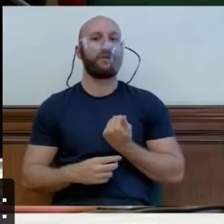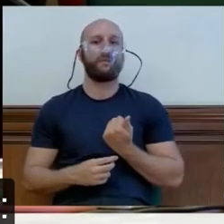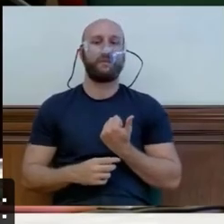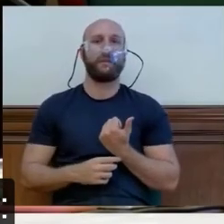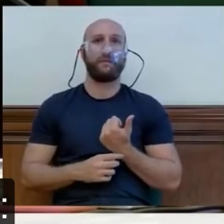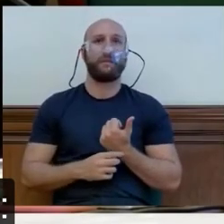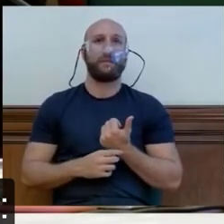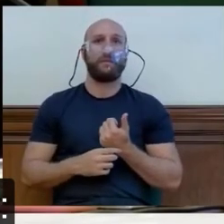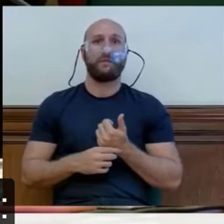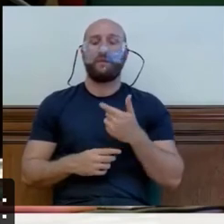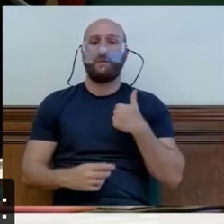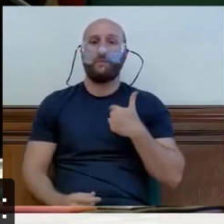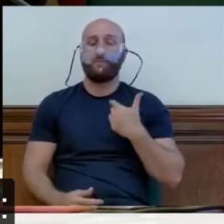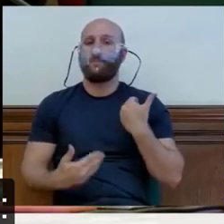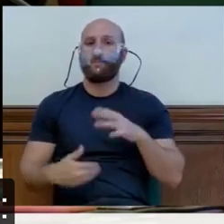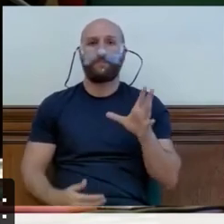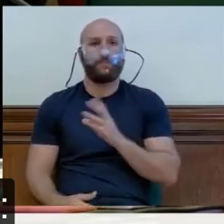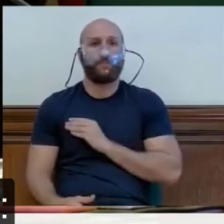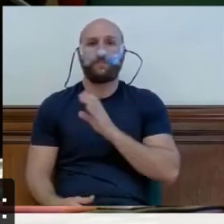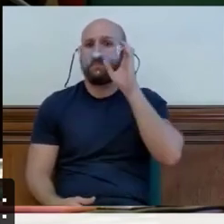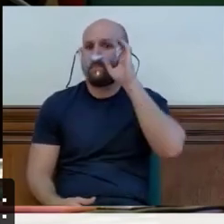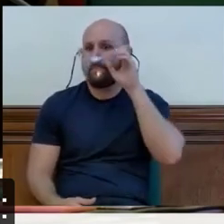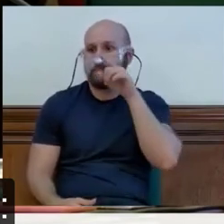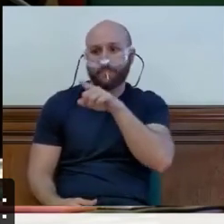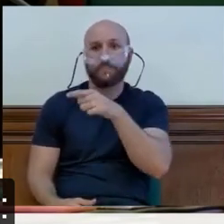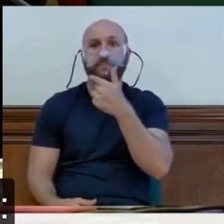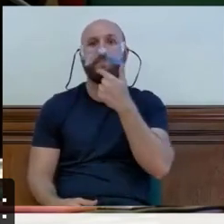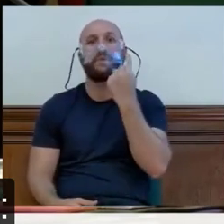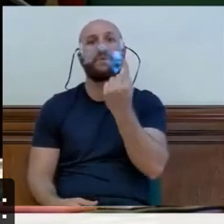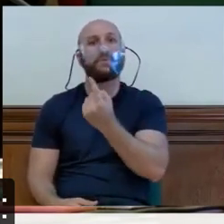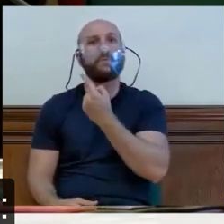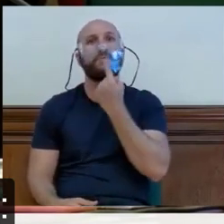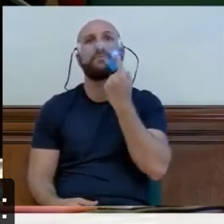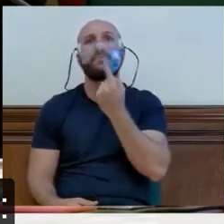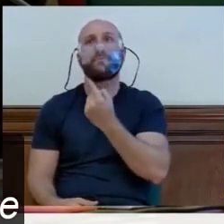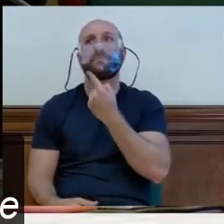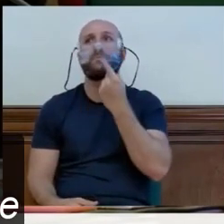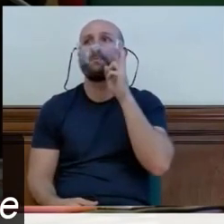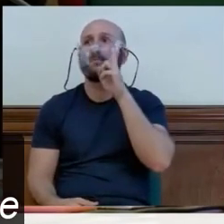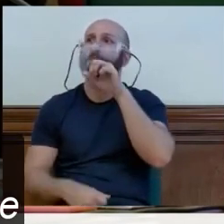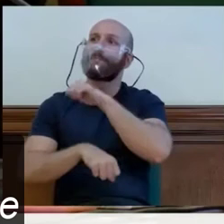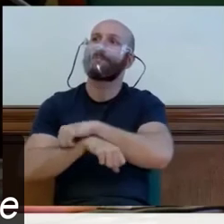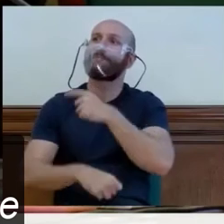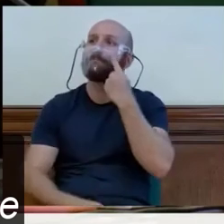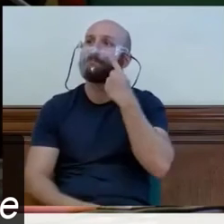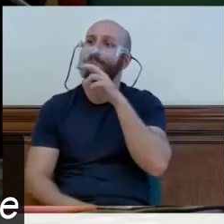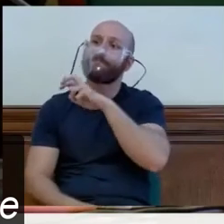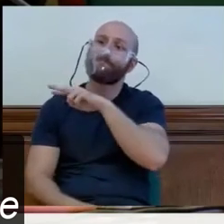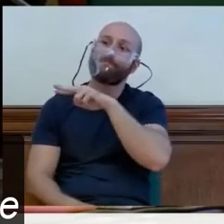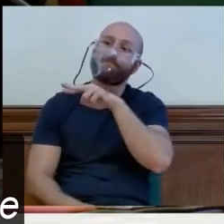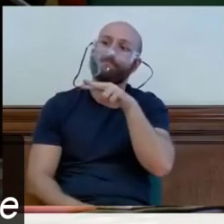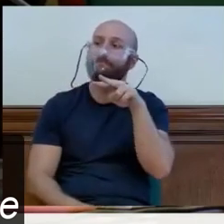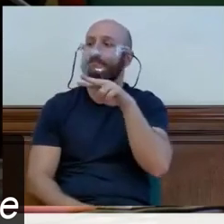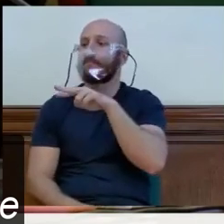caía el alma escuchándoles decir, paso el día mirando por la ventana. No tengo a nadie